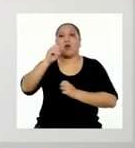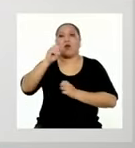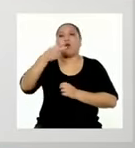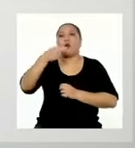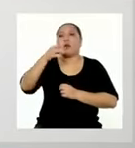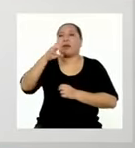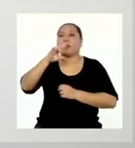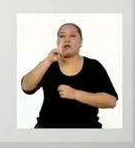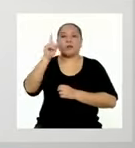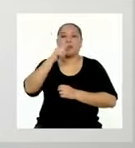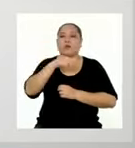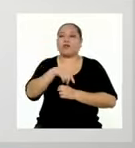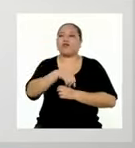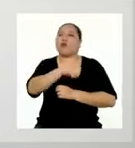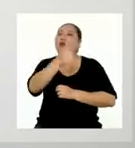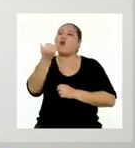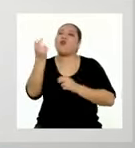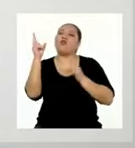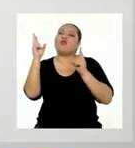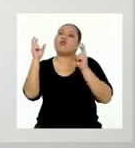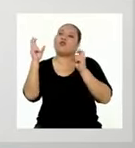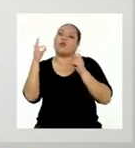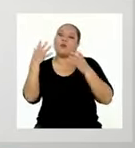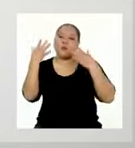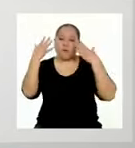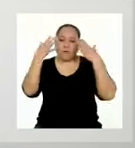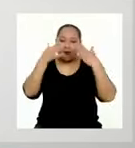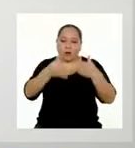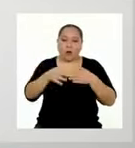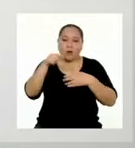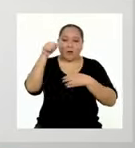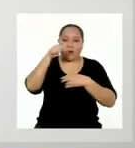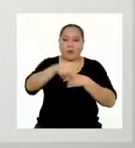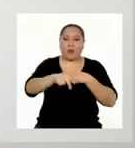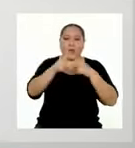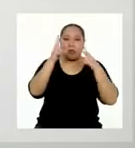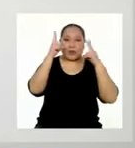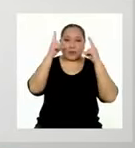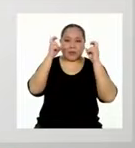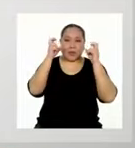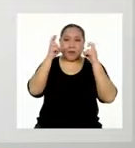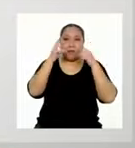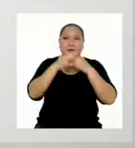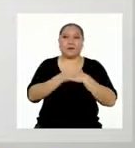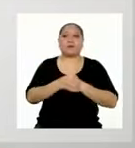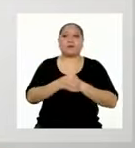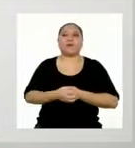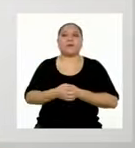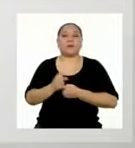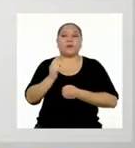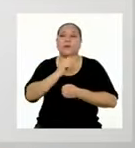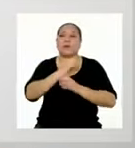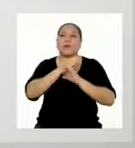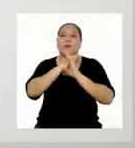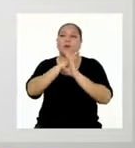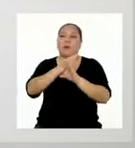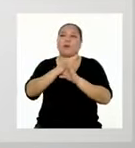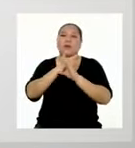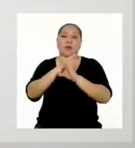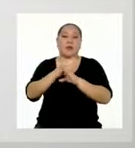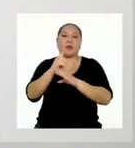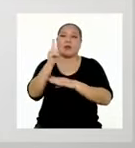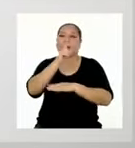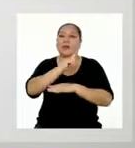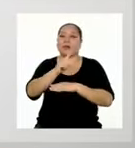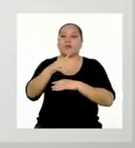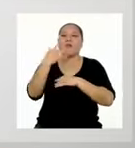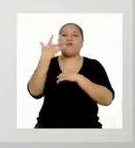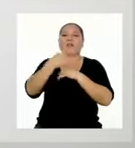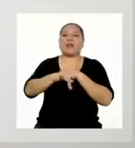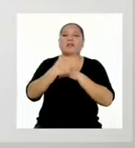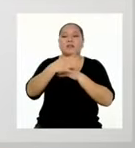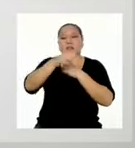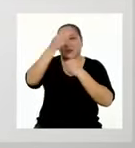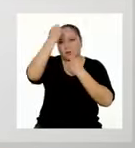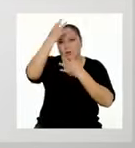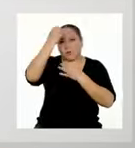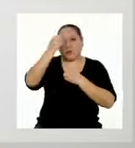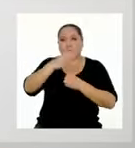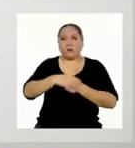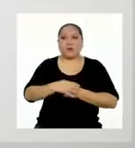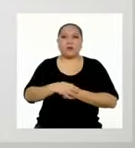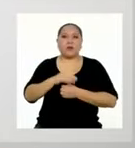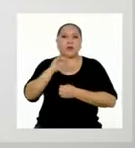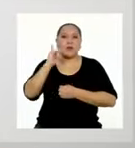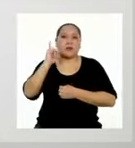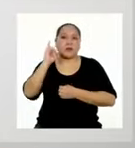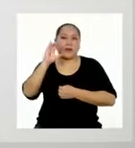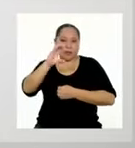no desviarse del tema, es decir, enfocarse en lo que queremos decir y evitar vacíos de información. La verdad es que